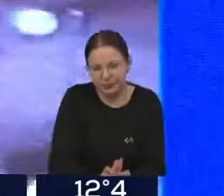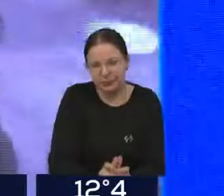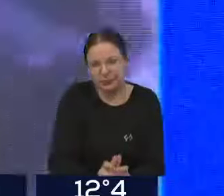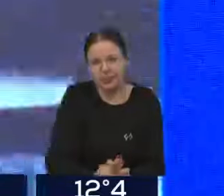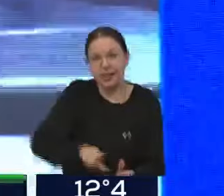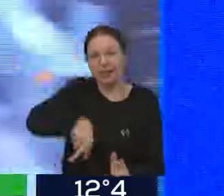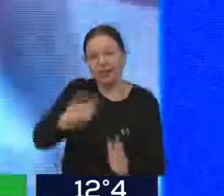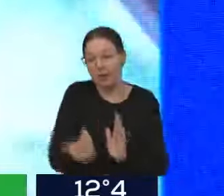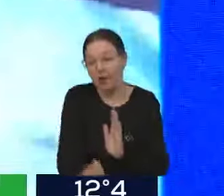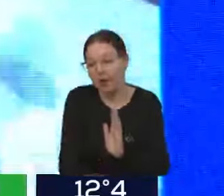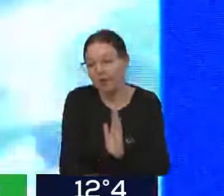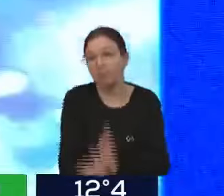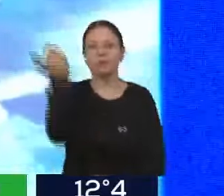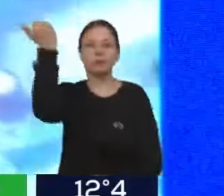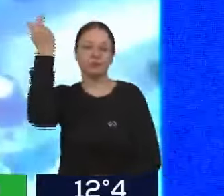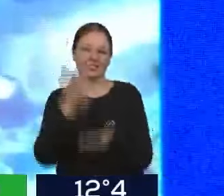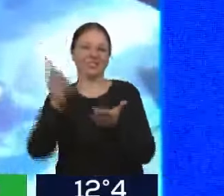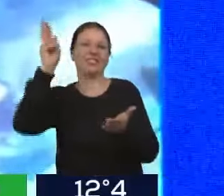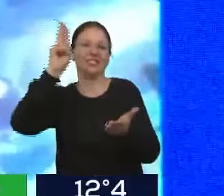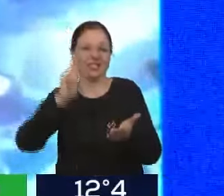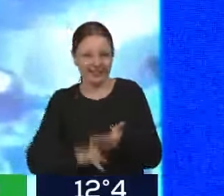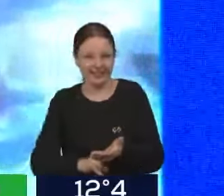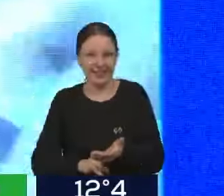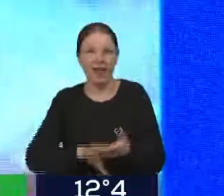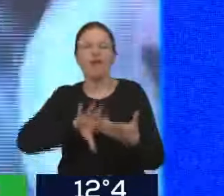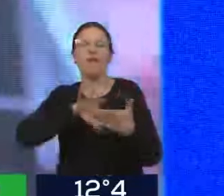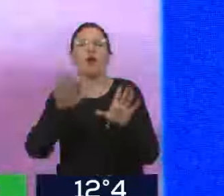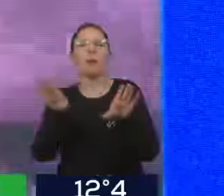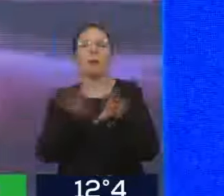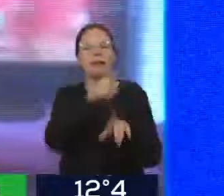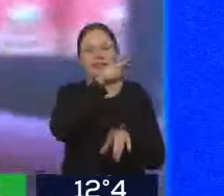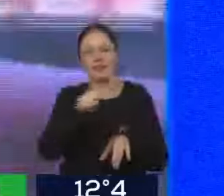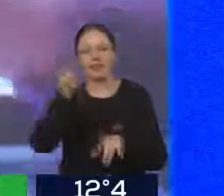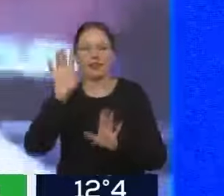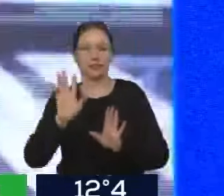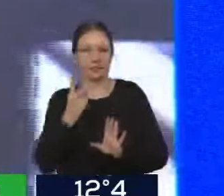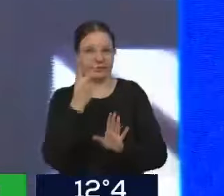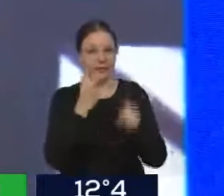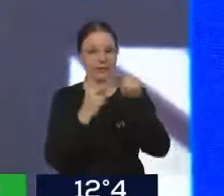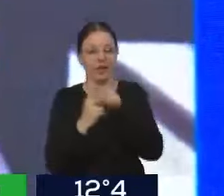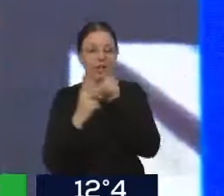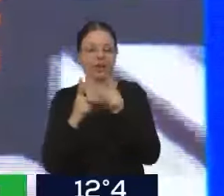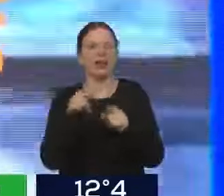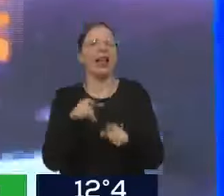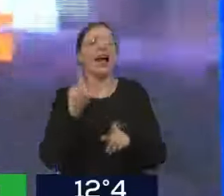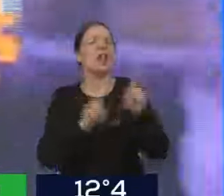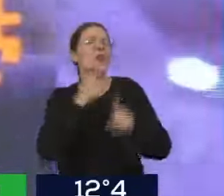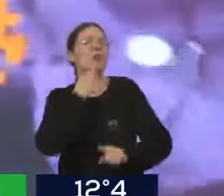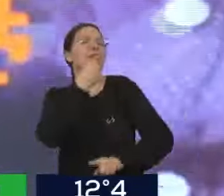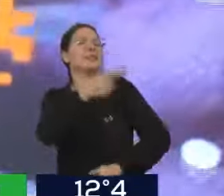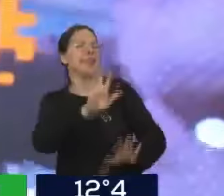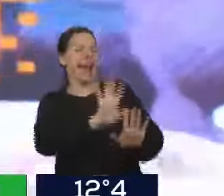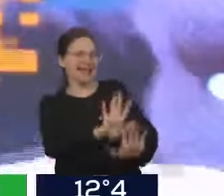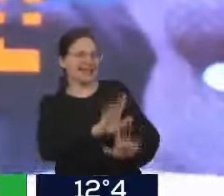pronunciada pero a inversa, rápidamente. Una B corta. Hay quienes sostienen que esto no se va a producir de esta